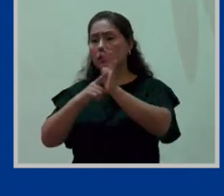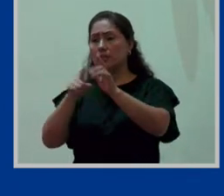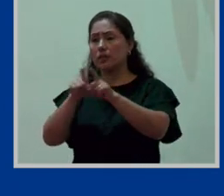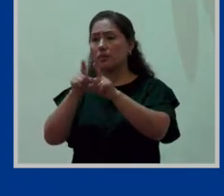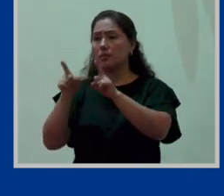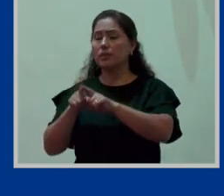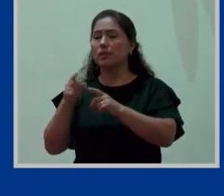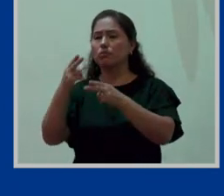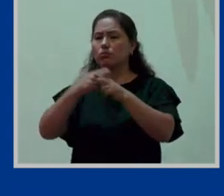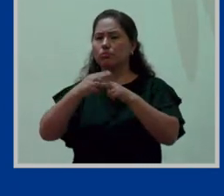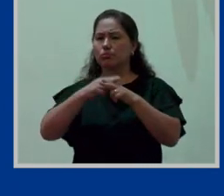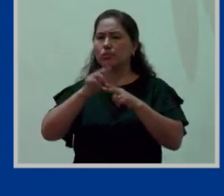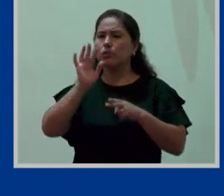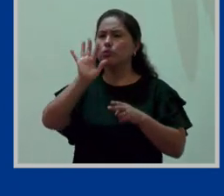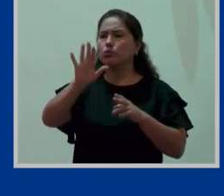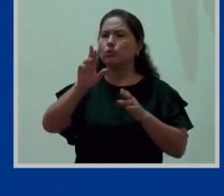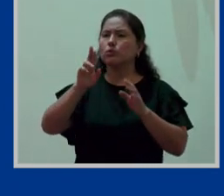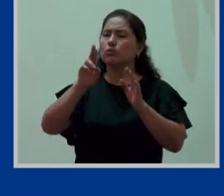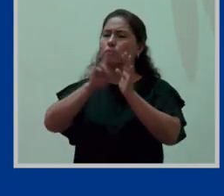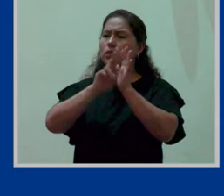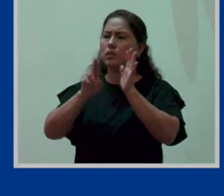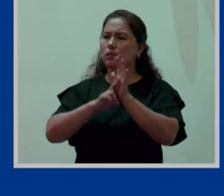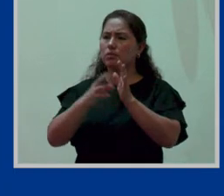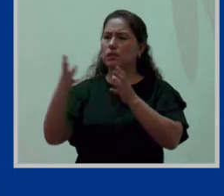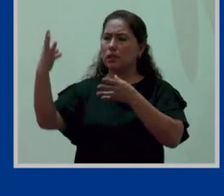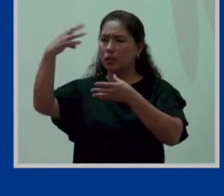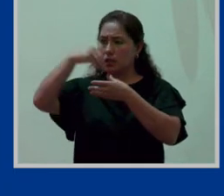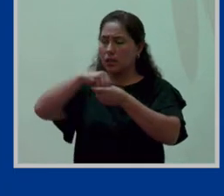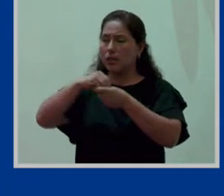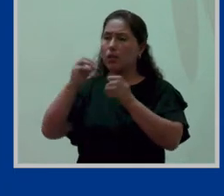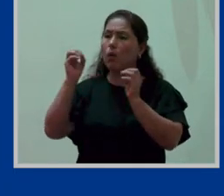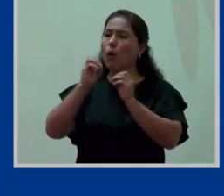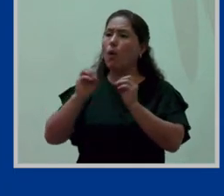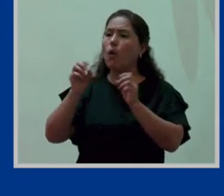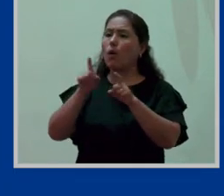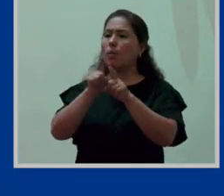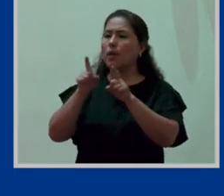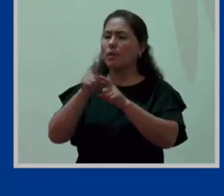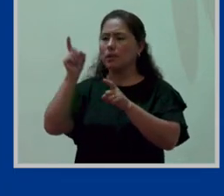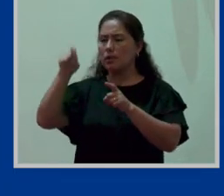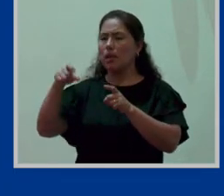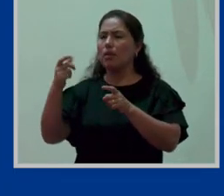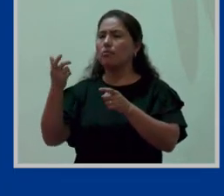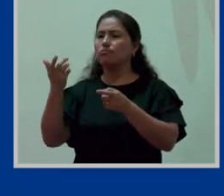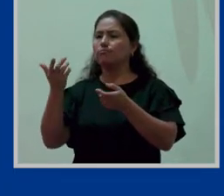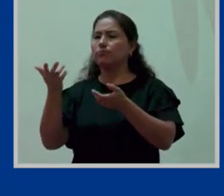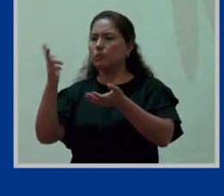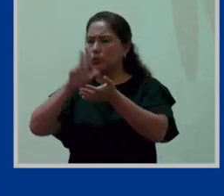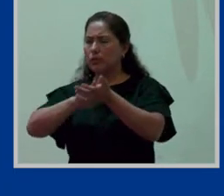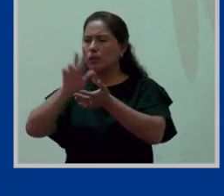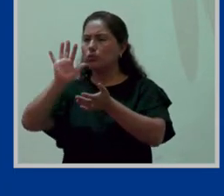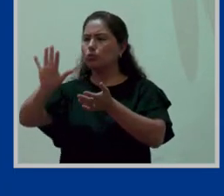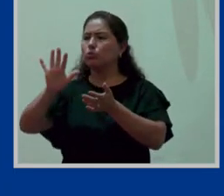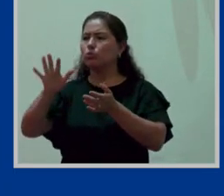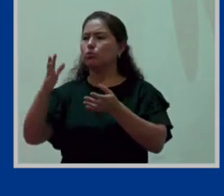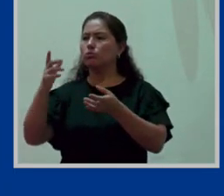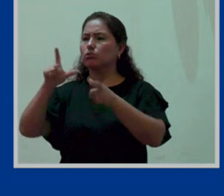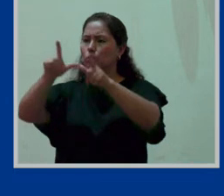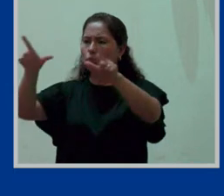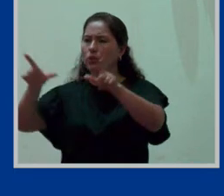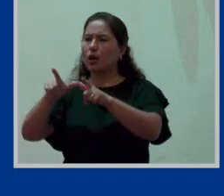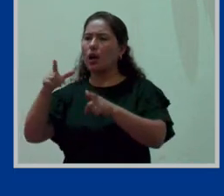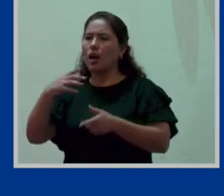muy brevemente en su reglamento interno o en todo caso aprobar una directiva interna que regule el uso del lactario